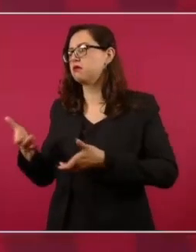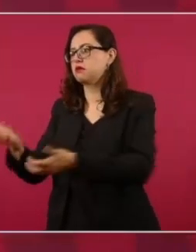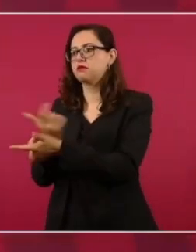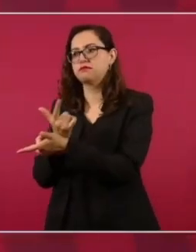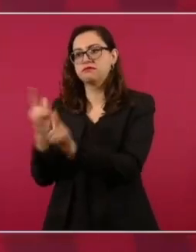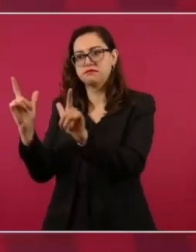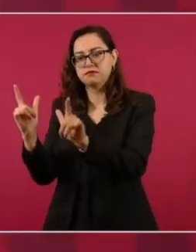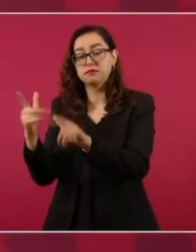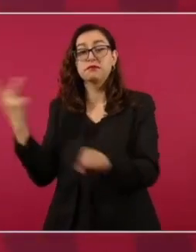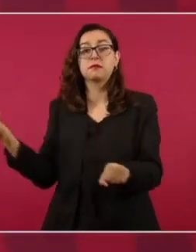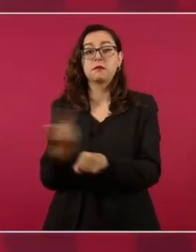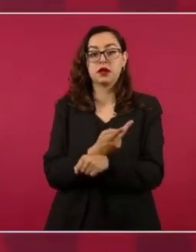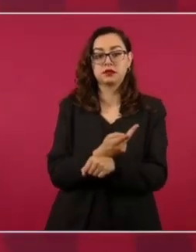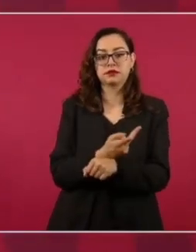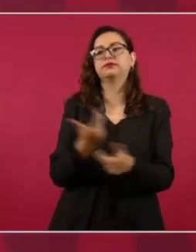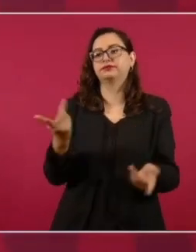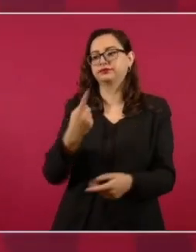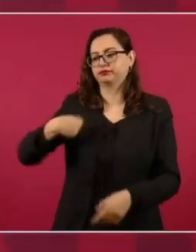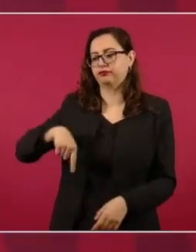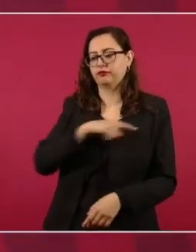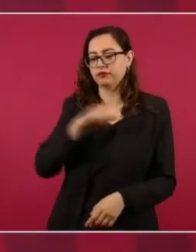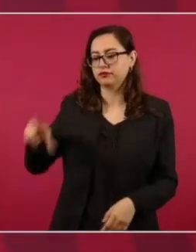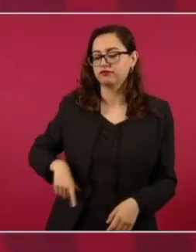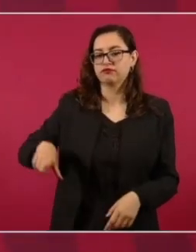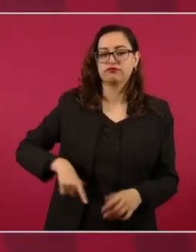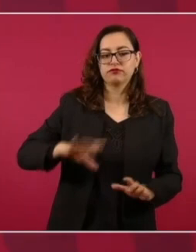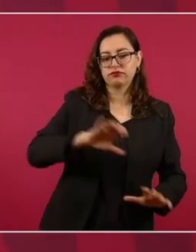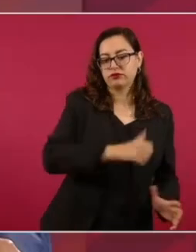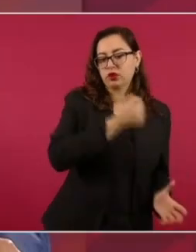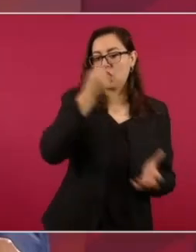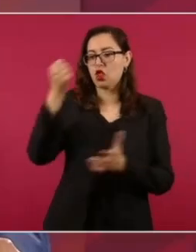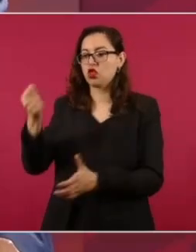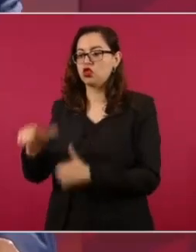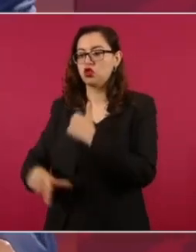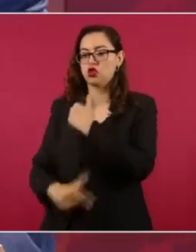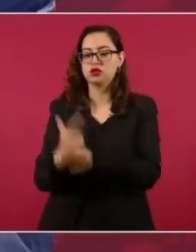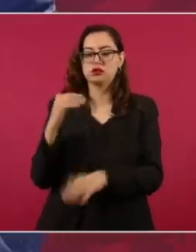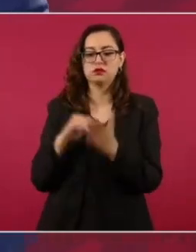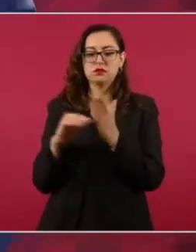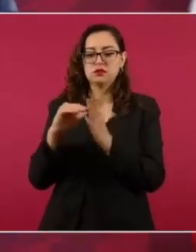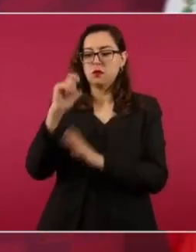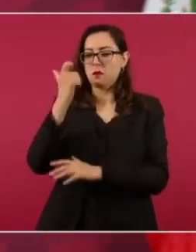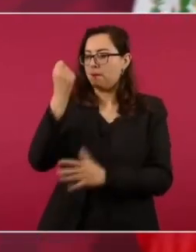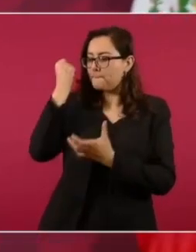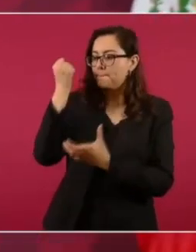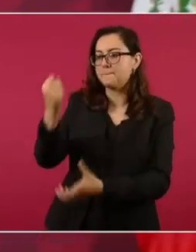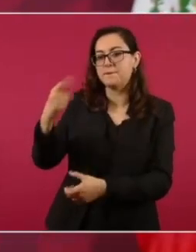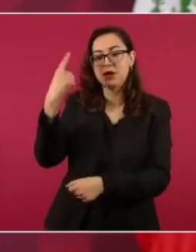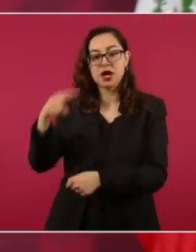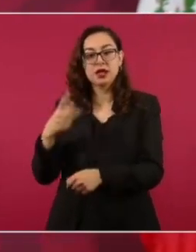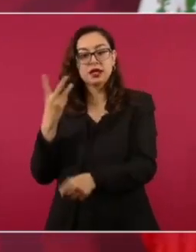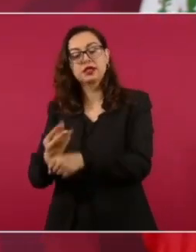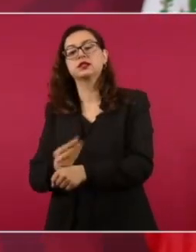desde que llegamos, más alrededor